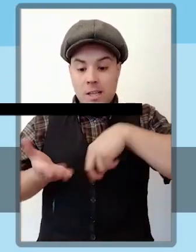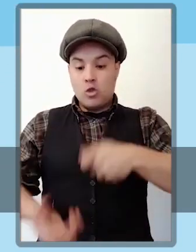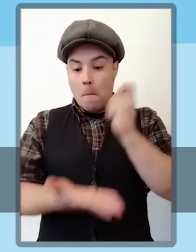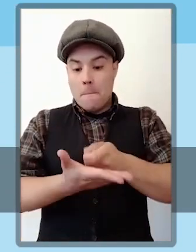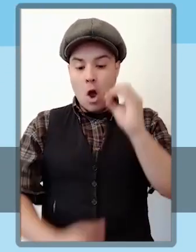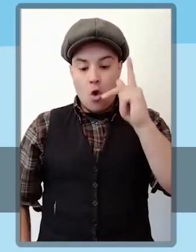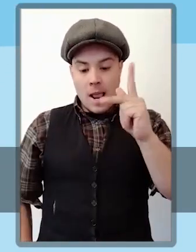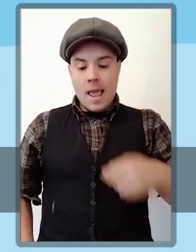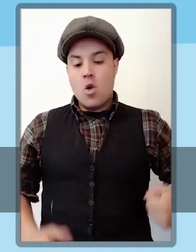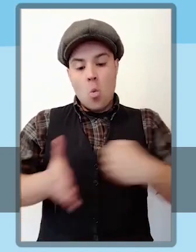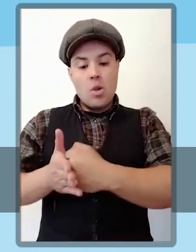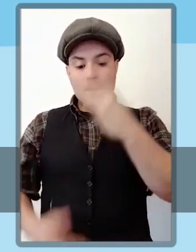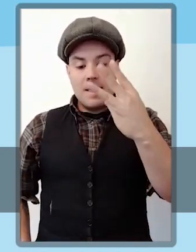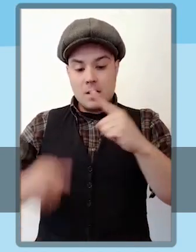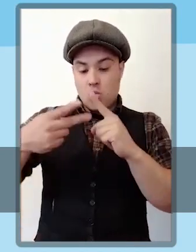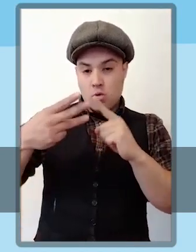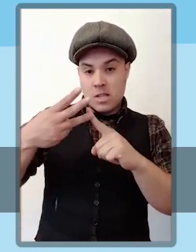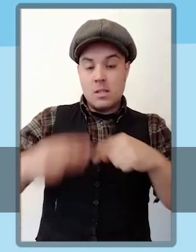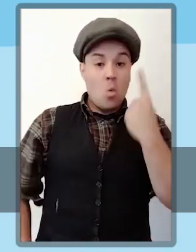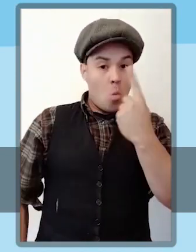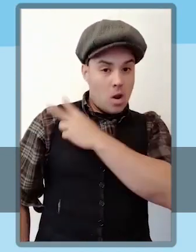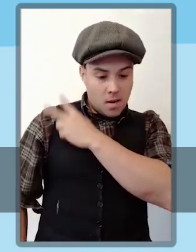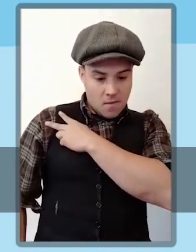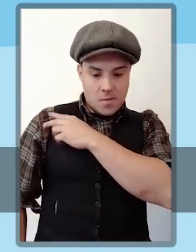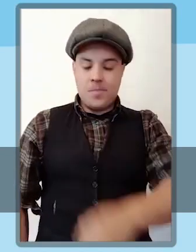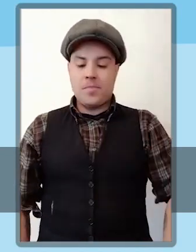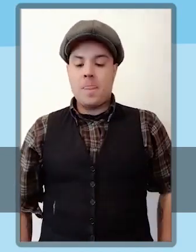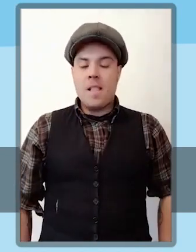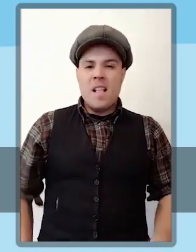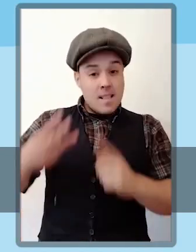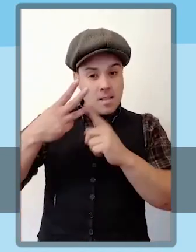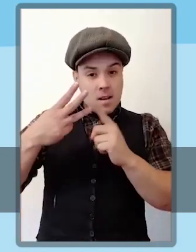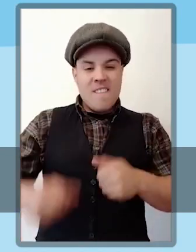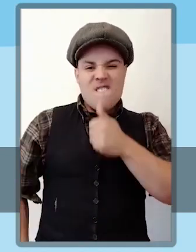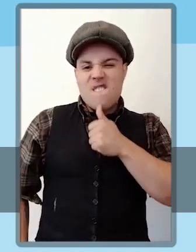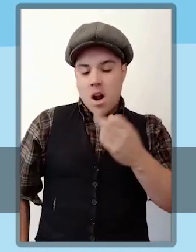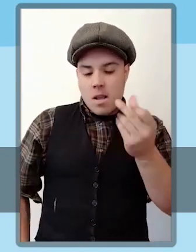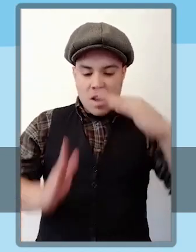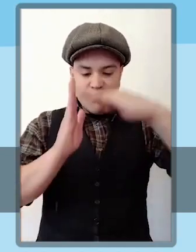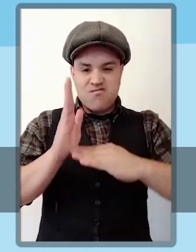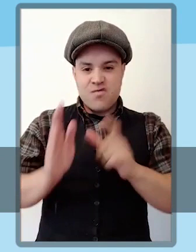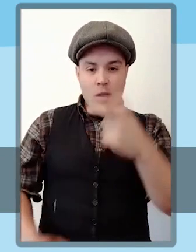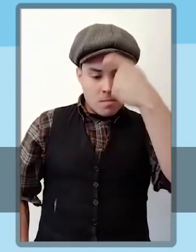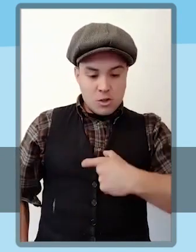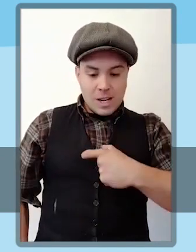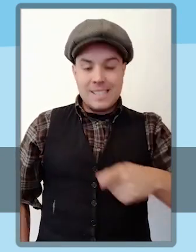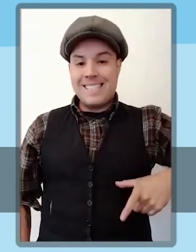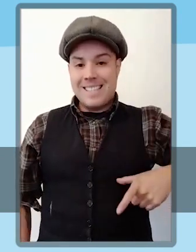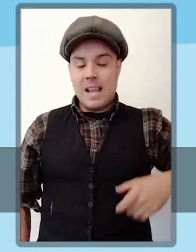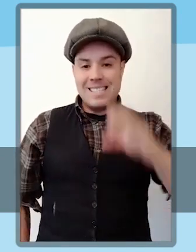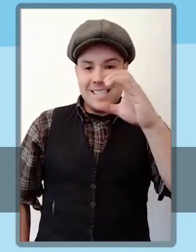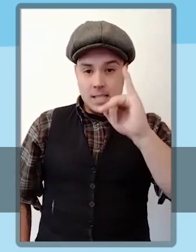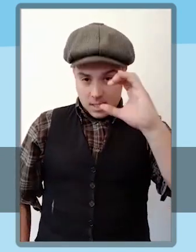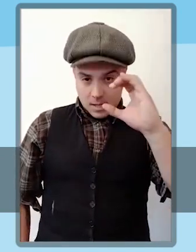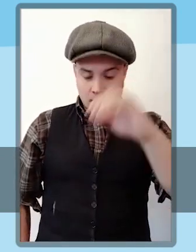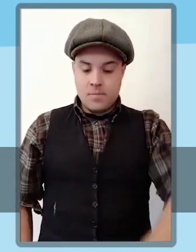solicitar este beneficio, se requiere estar cesante, tener recursos insuficientes en la SIC, haber realizado 12 cotizaciones en